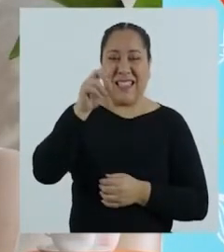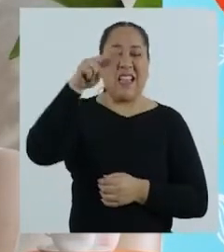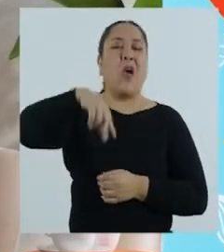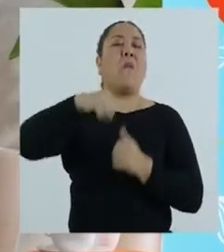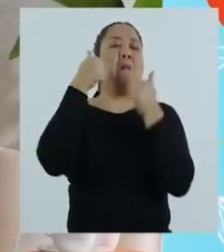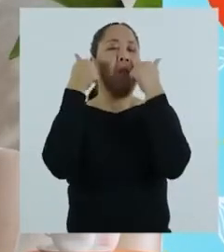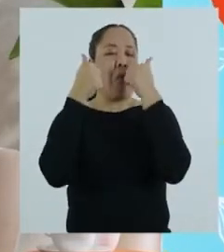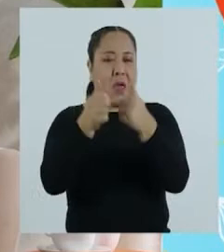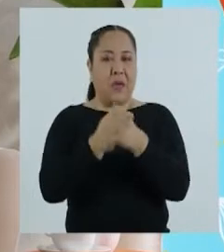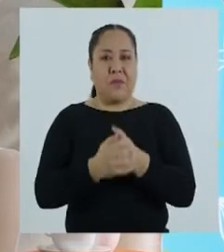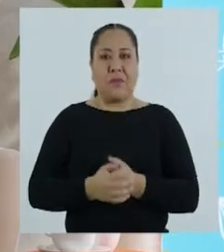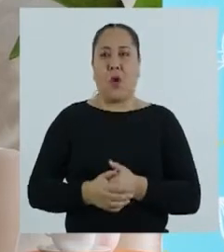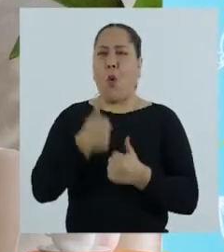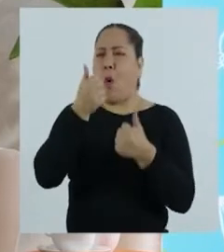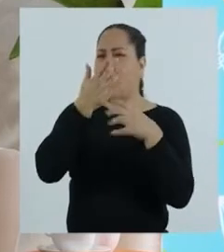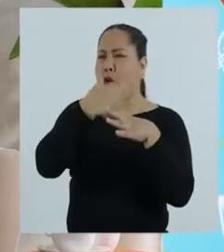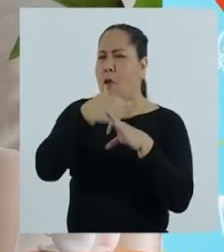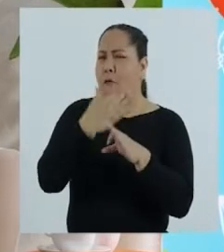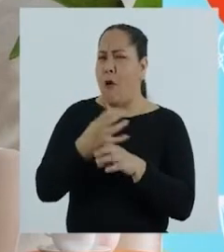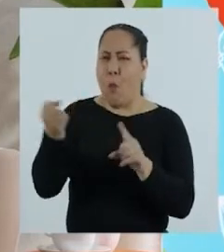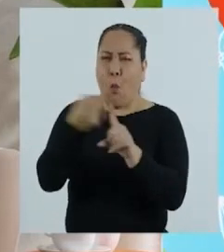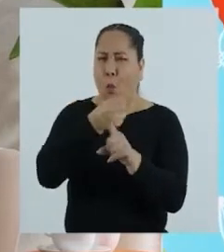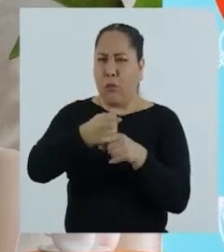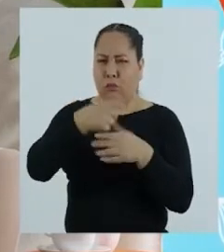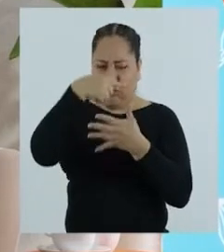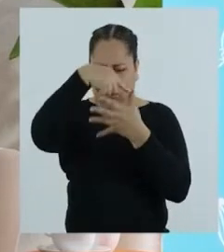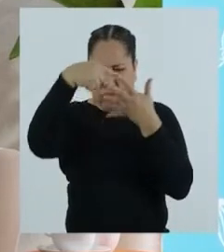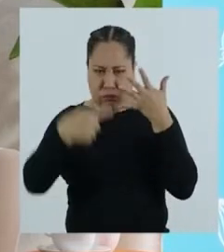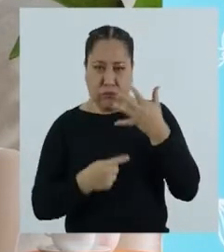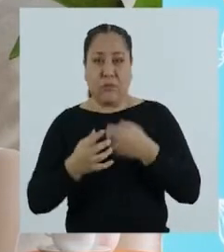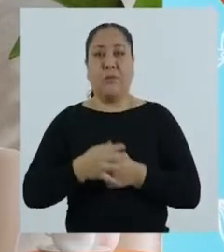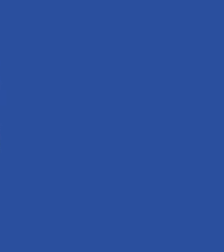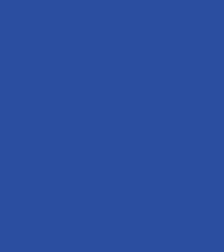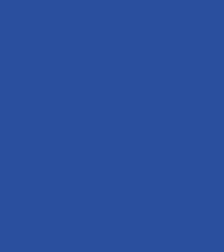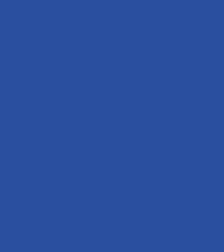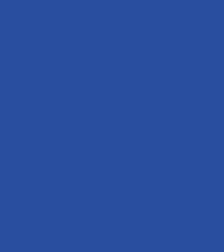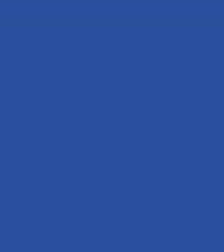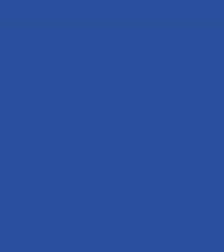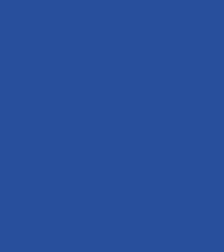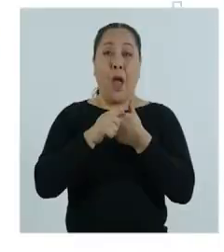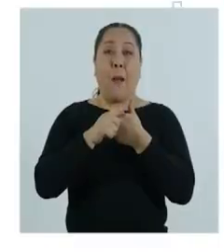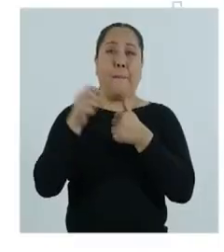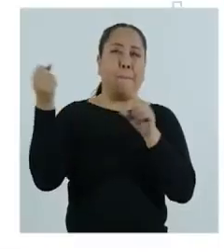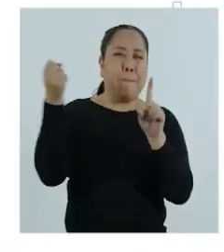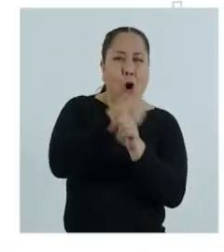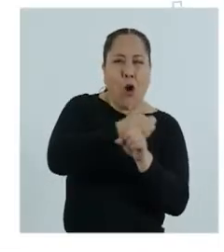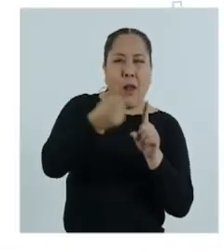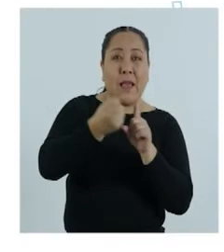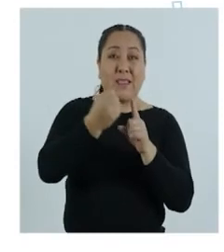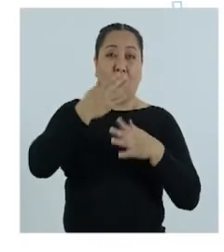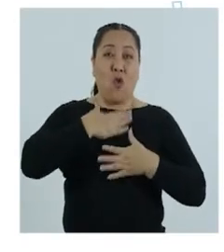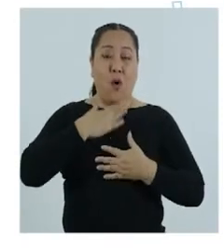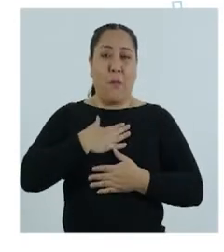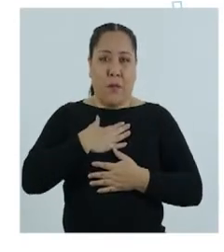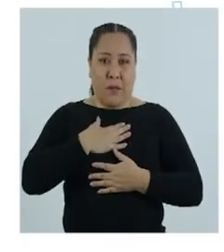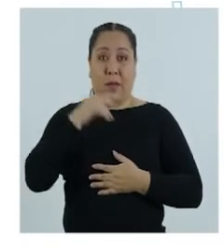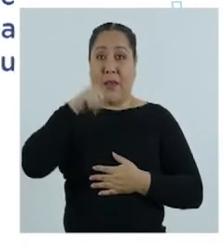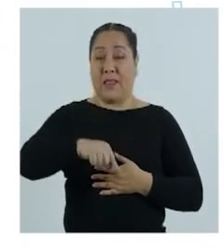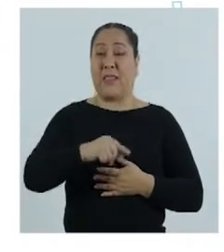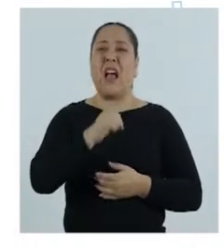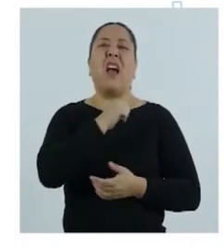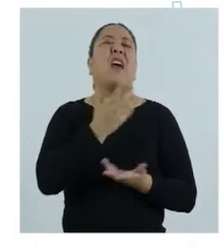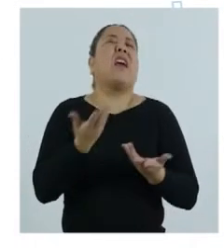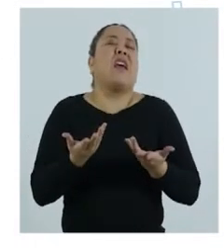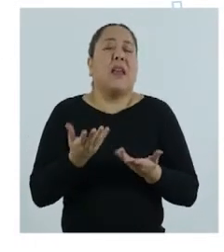Cecina. Muy bien. Los tipos de violencia son los siguientes. Violencia física es la